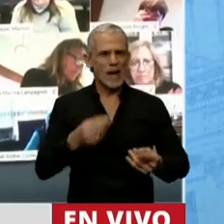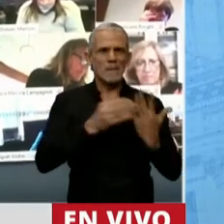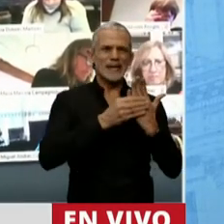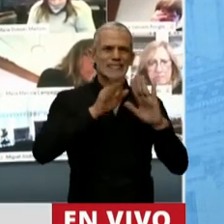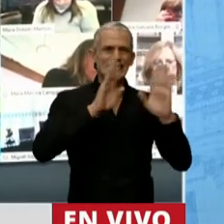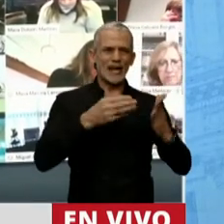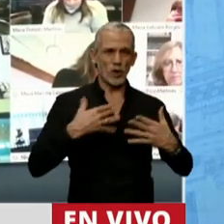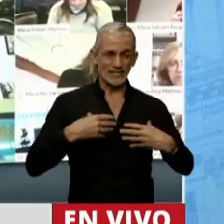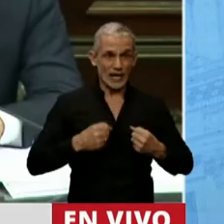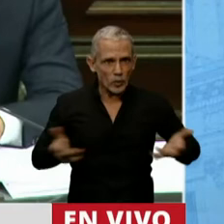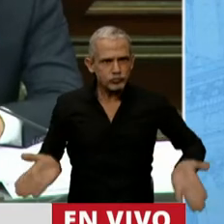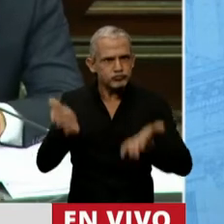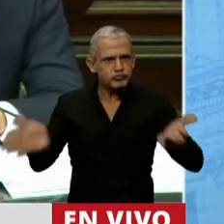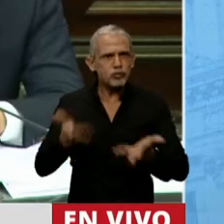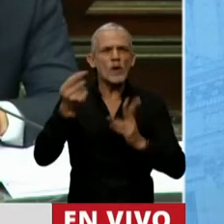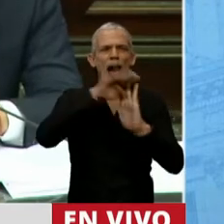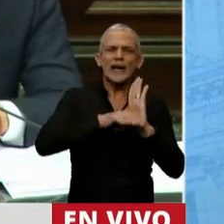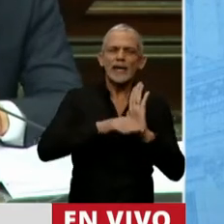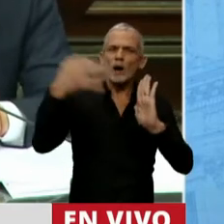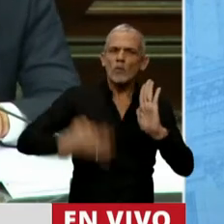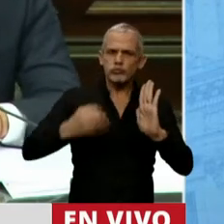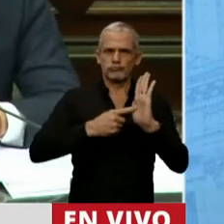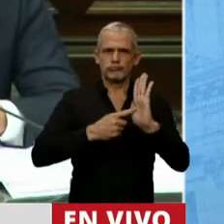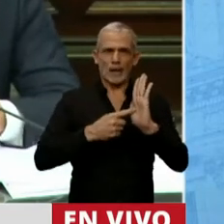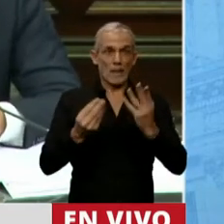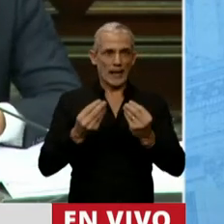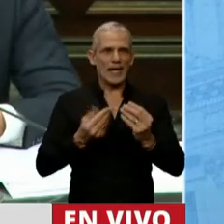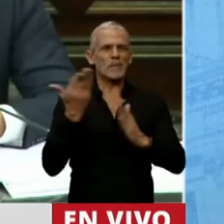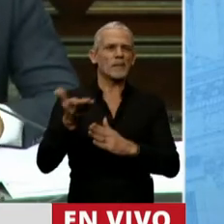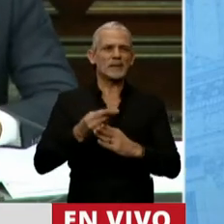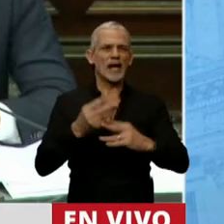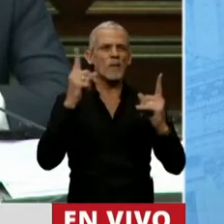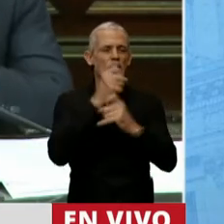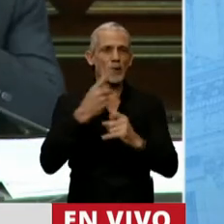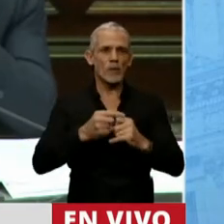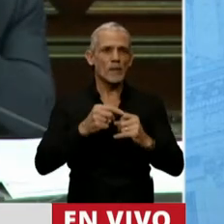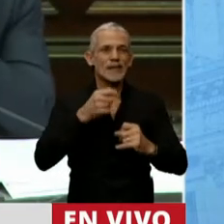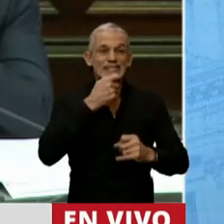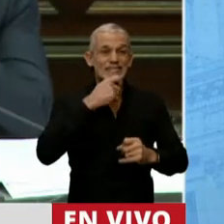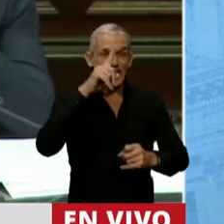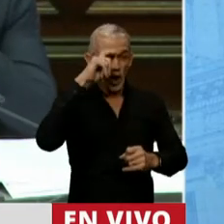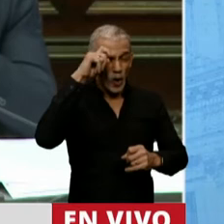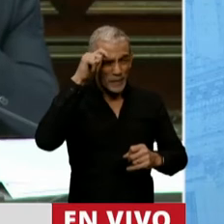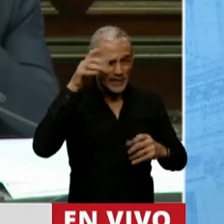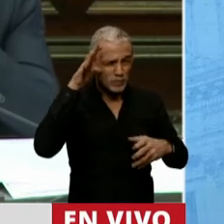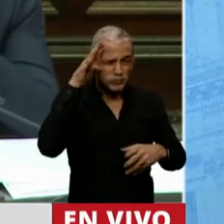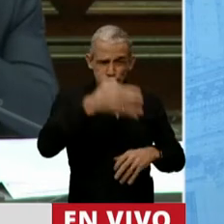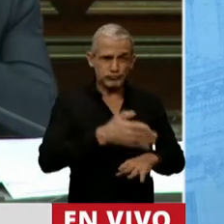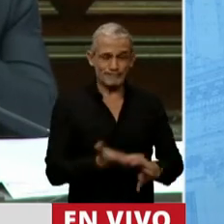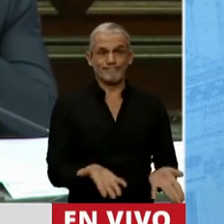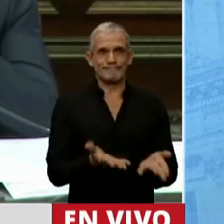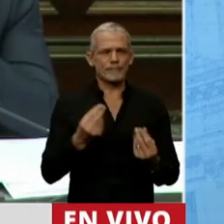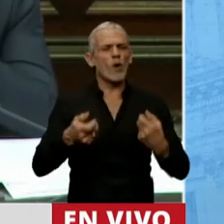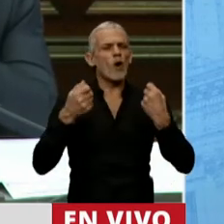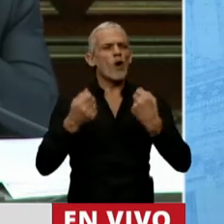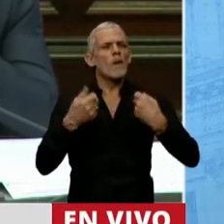recomienda alguna guía de actuación para el caso de tener que enfrentar dilemas éticos con la saturación del sistema? Y con respecto al beneficio